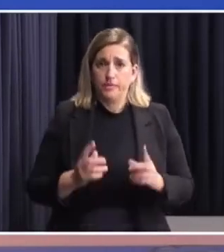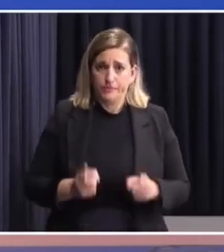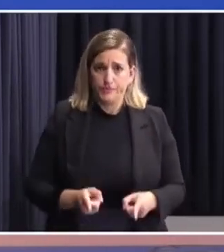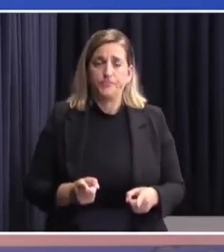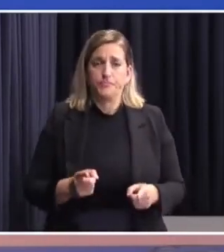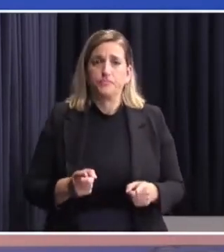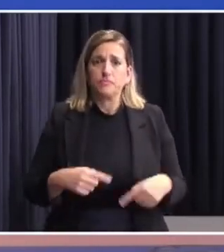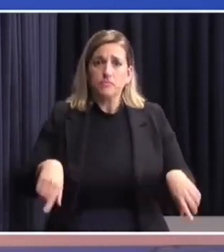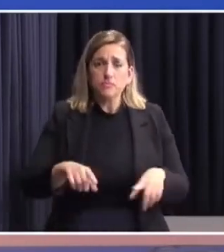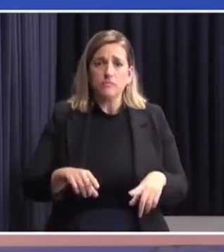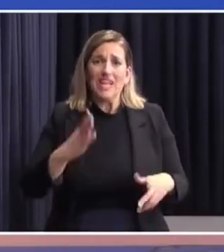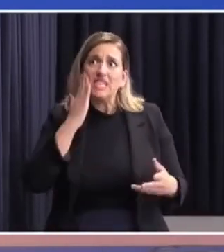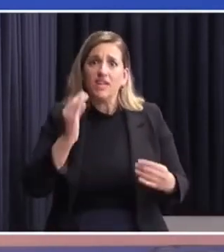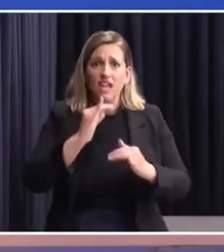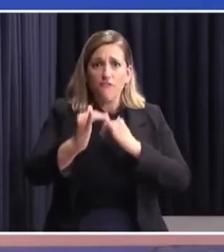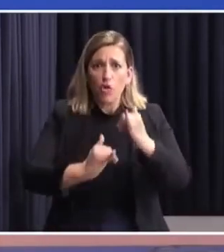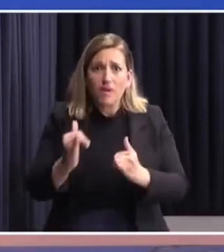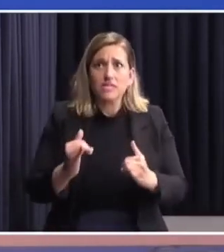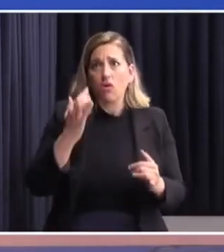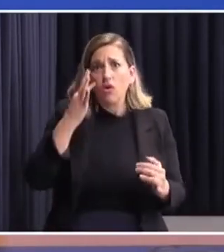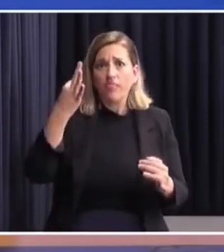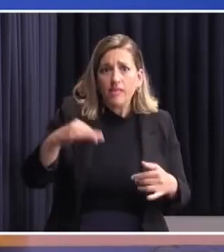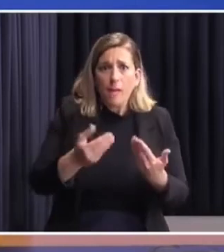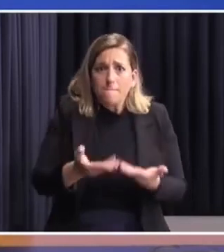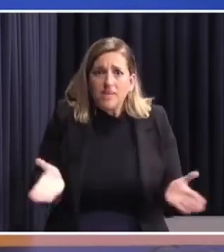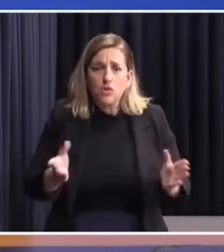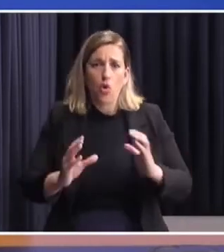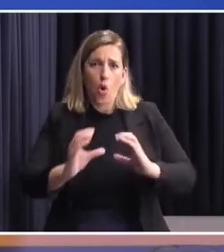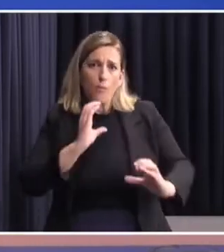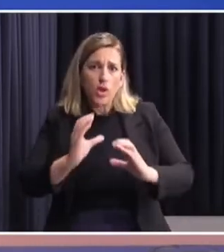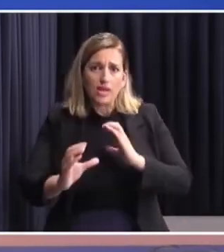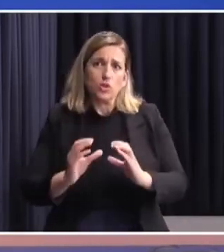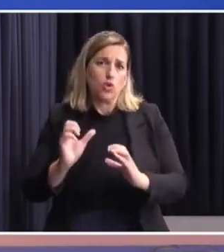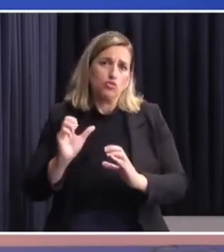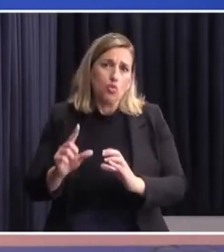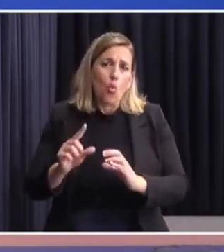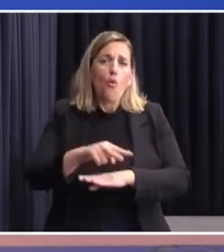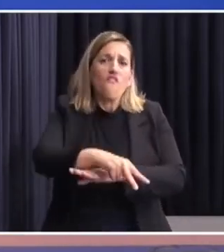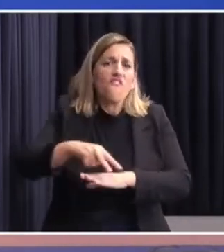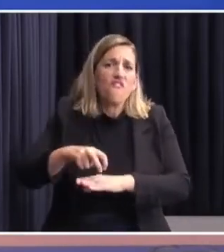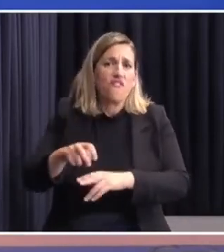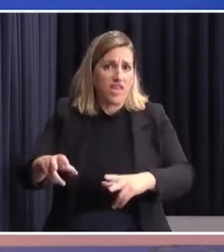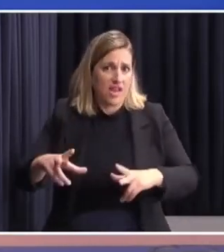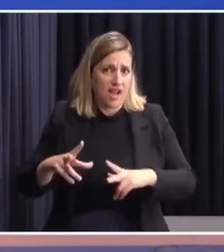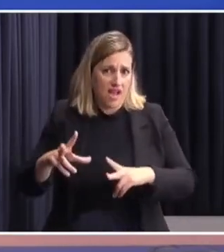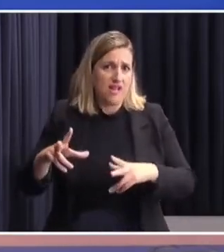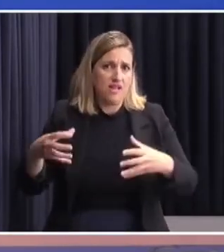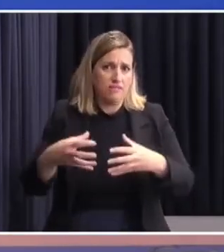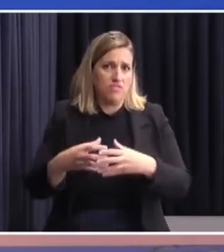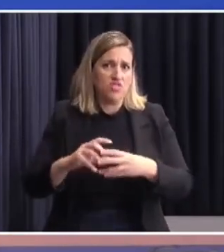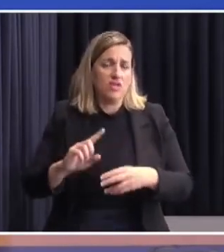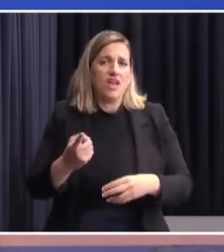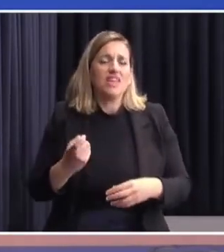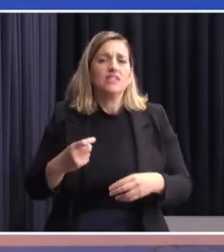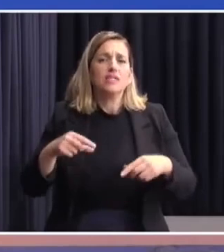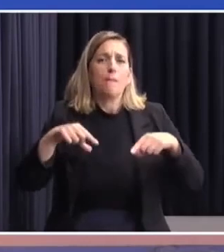Al saber todas estas noticias, estos detalles, a partir de la comunicación en la Fiscalía del ex Ministro